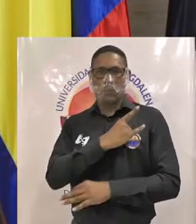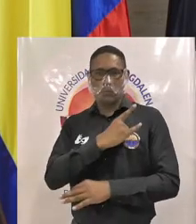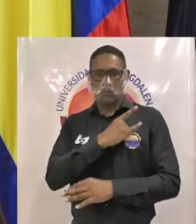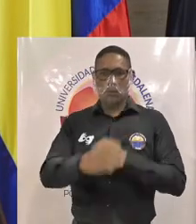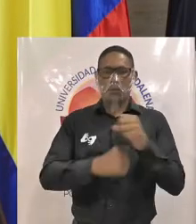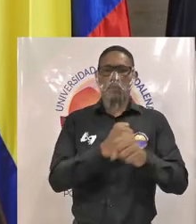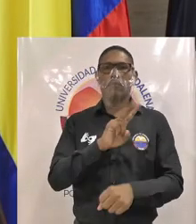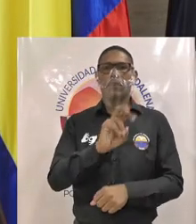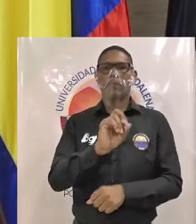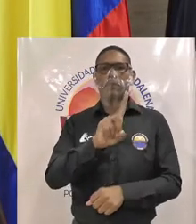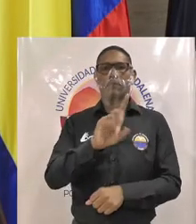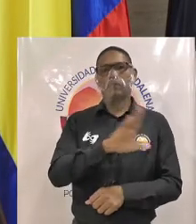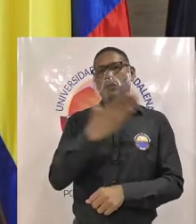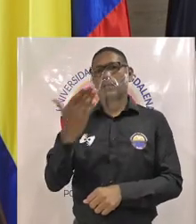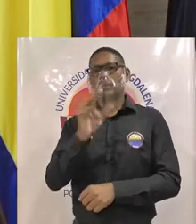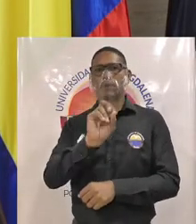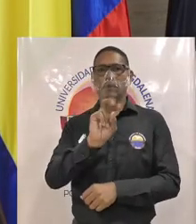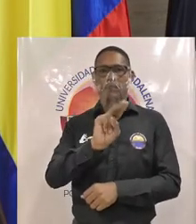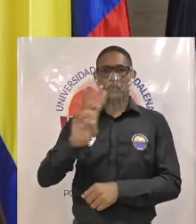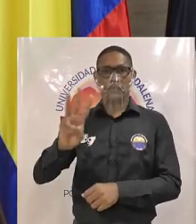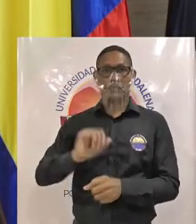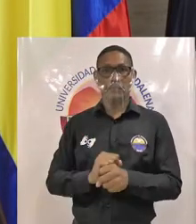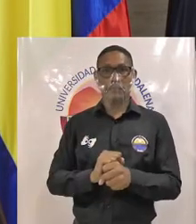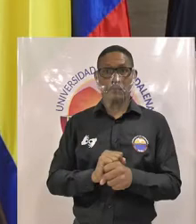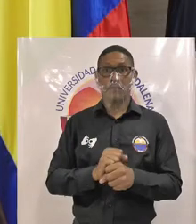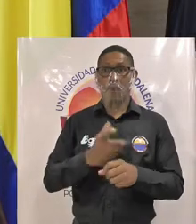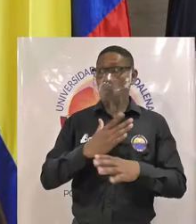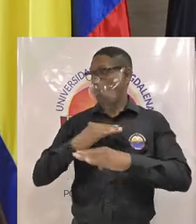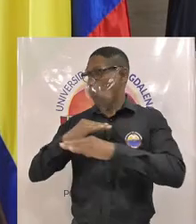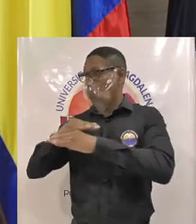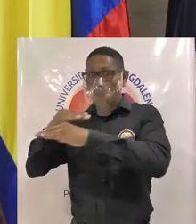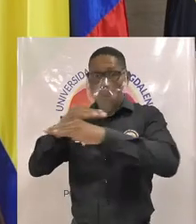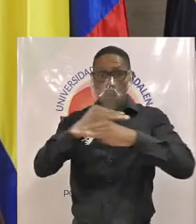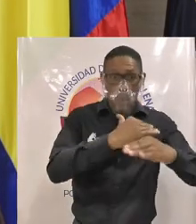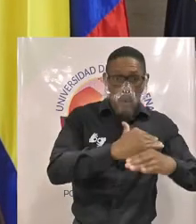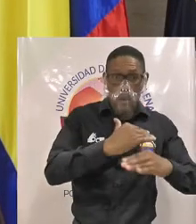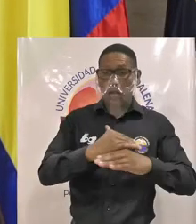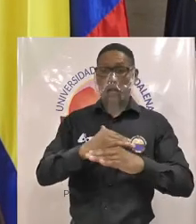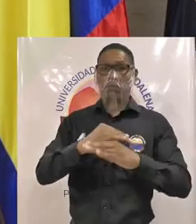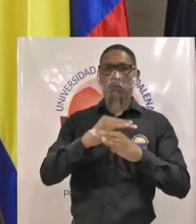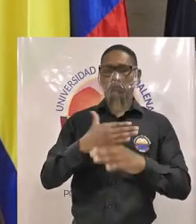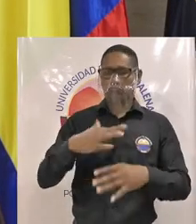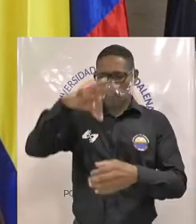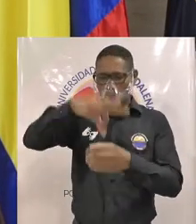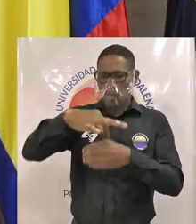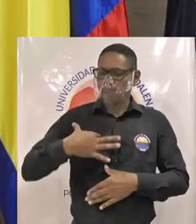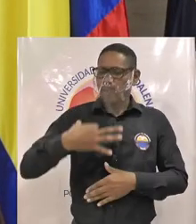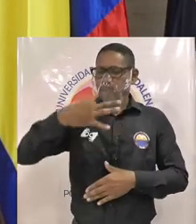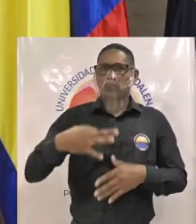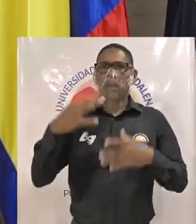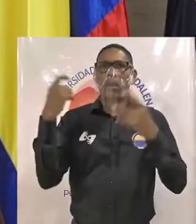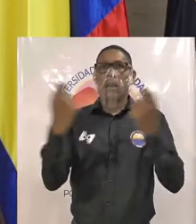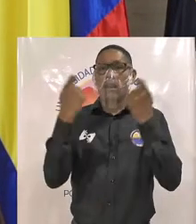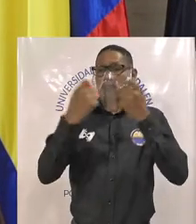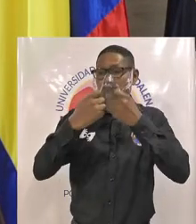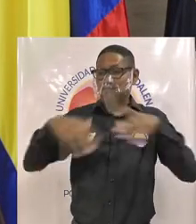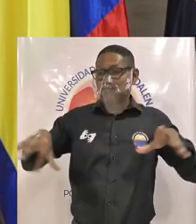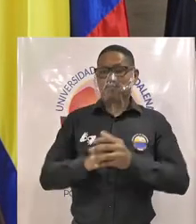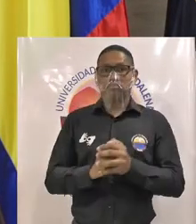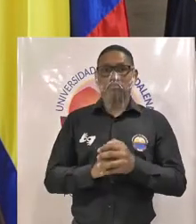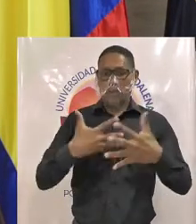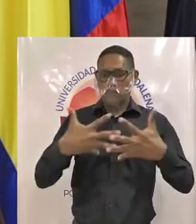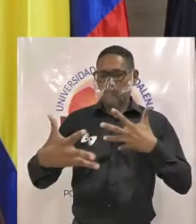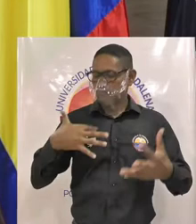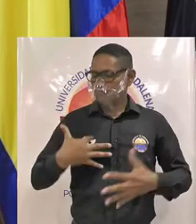2021-2023 con base en los principios de imparcialidad, igualdad, eficacia del voto, publicidad, capacidad y